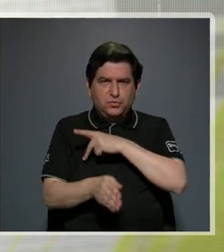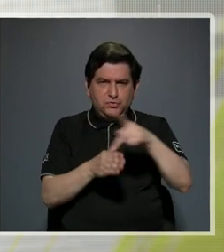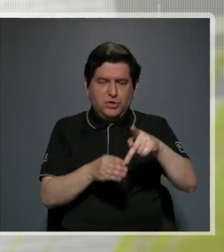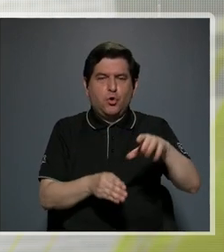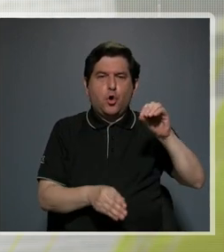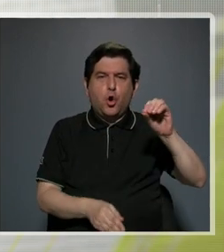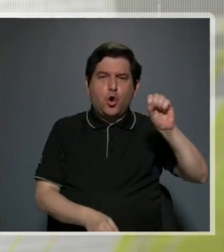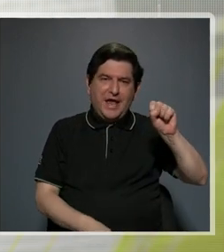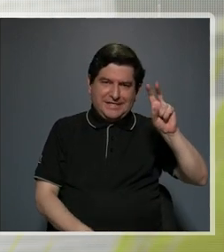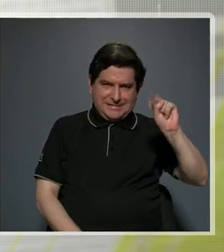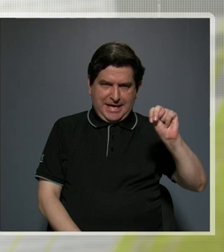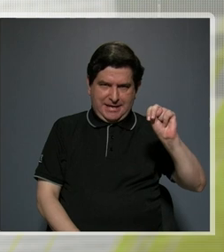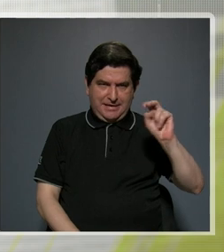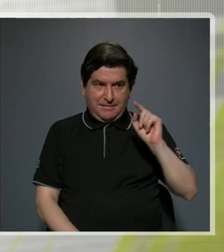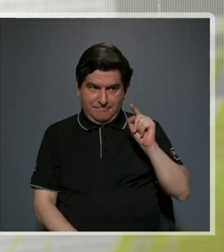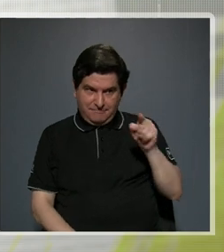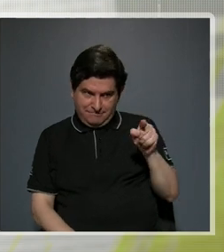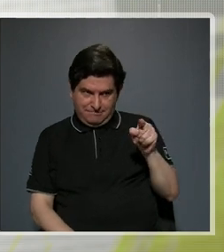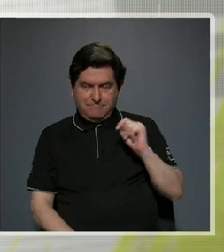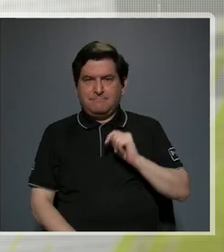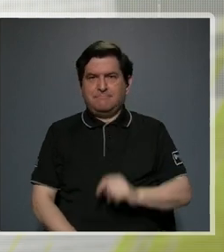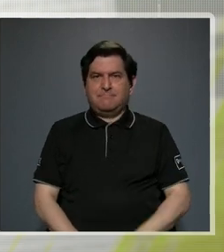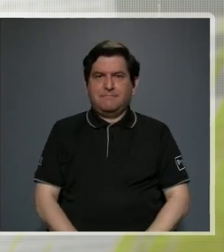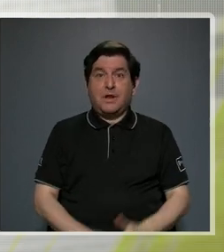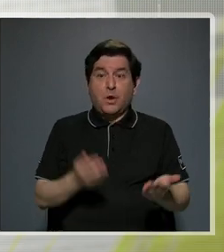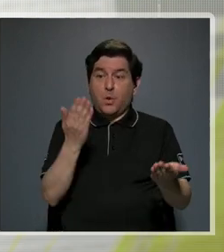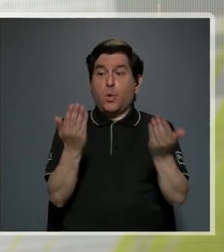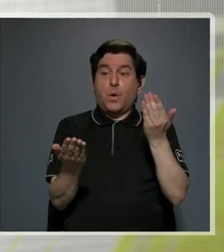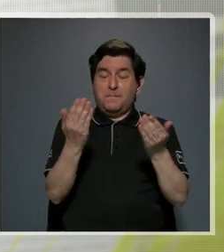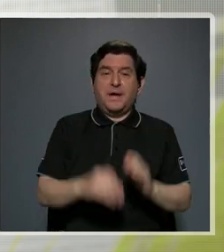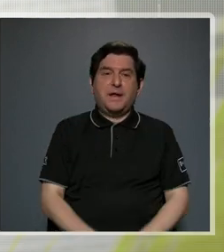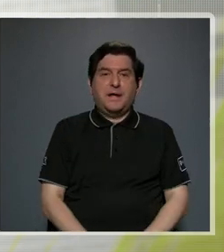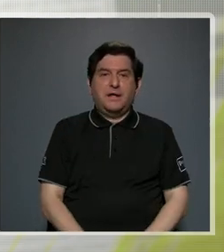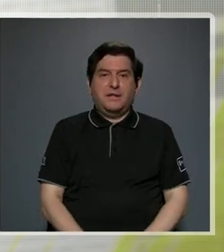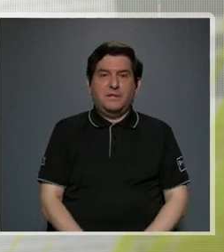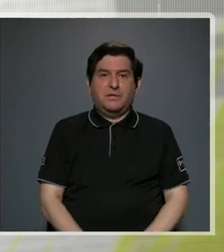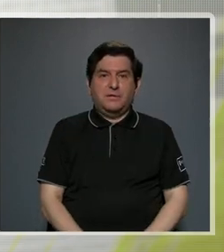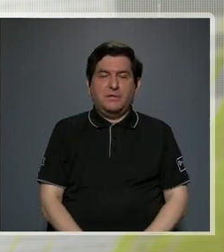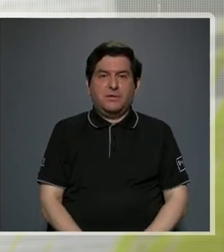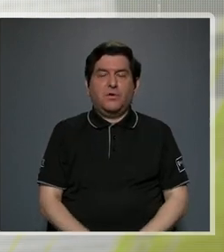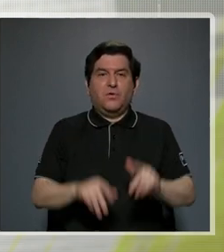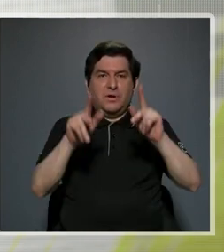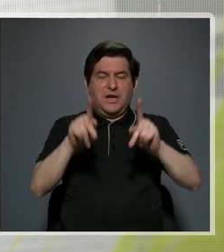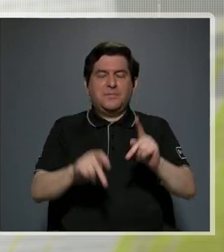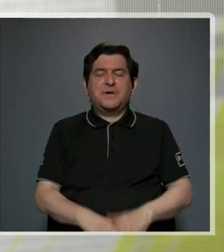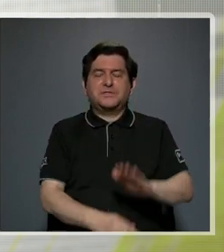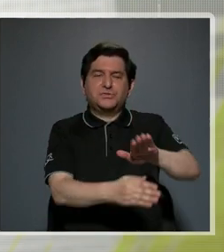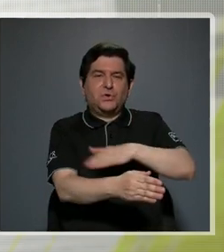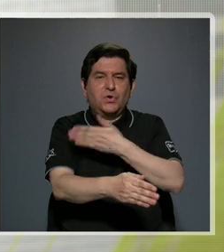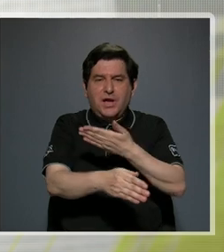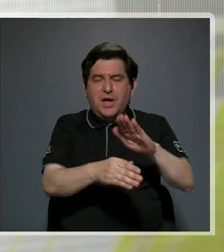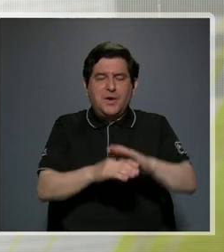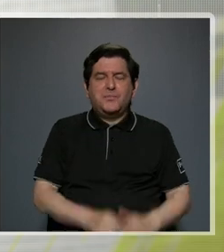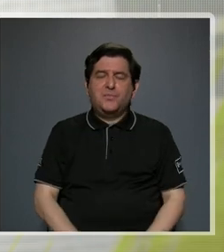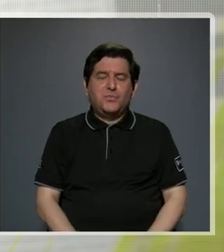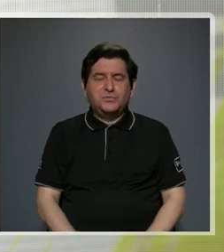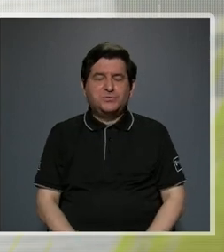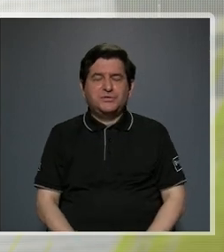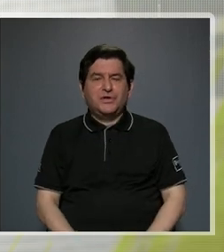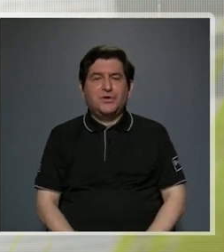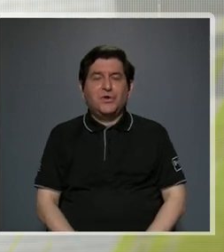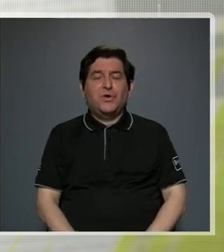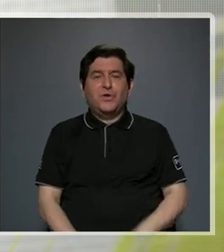orquesta sinfónica nacional en comparación con el músico empírico que es el cantante del coro